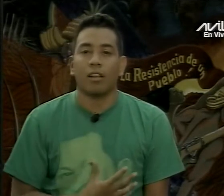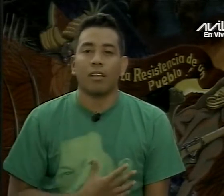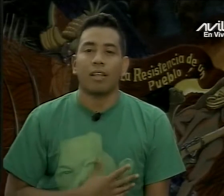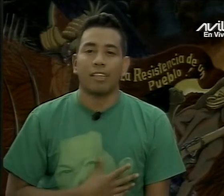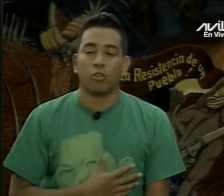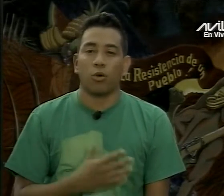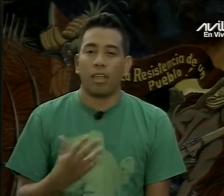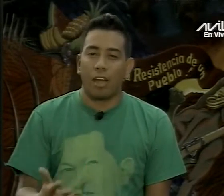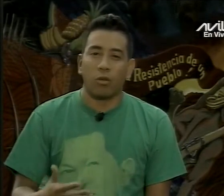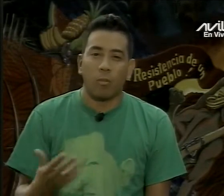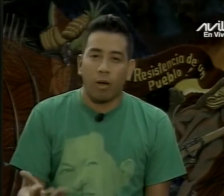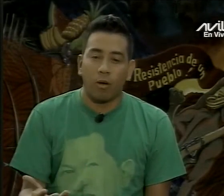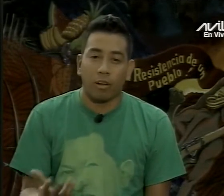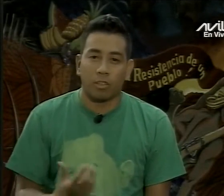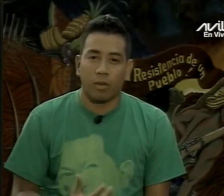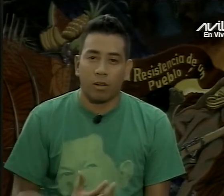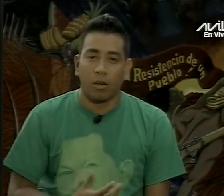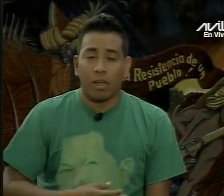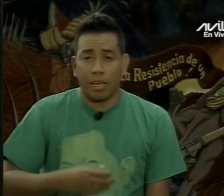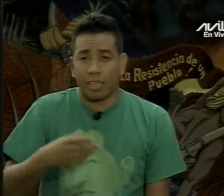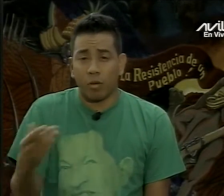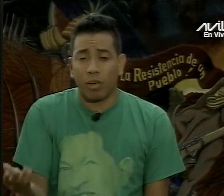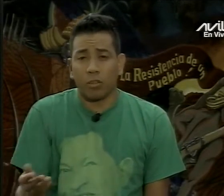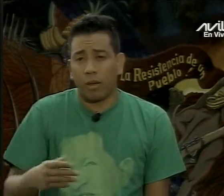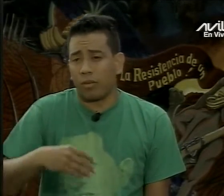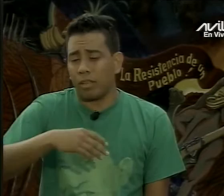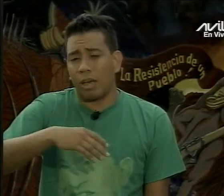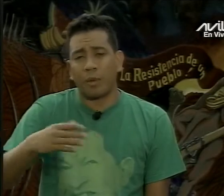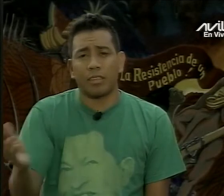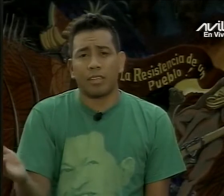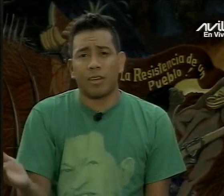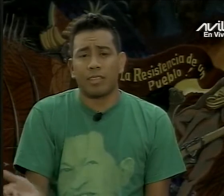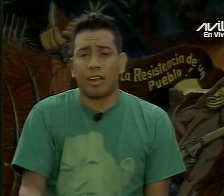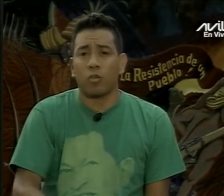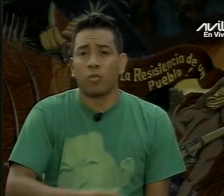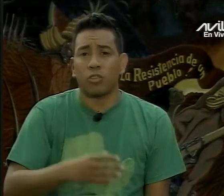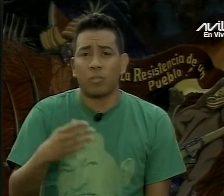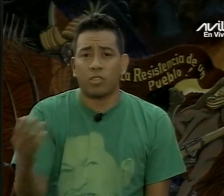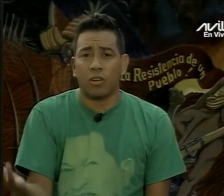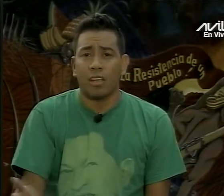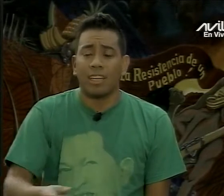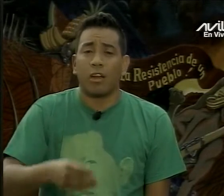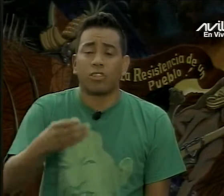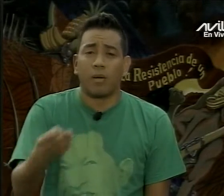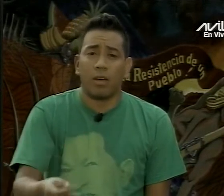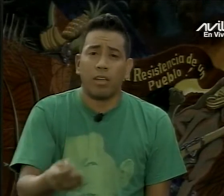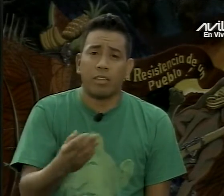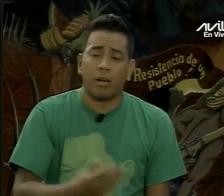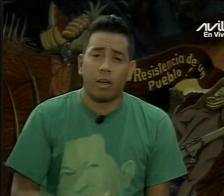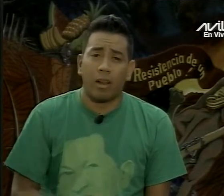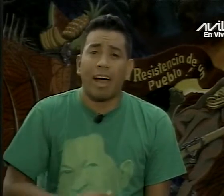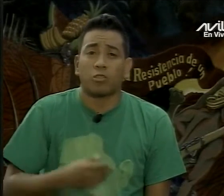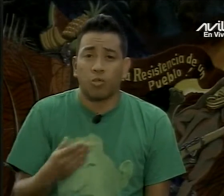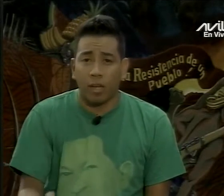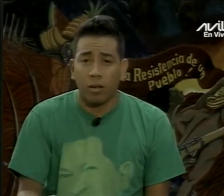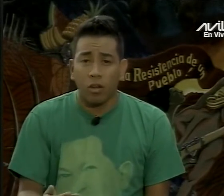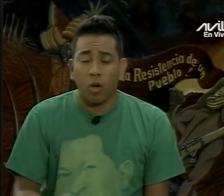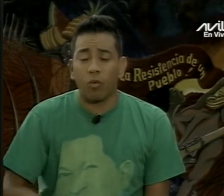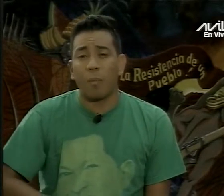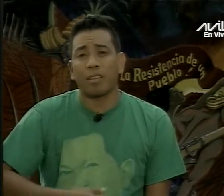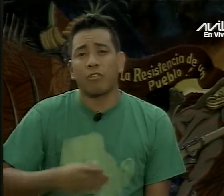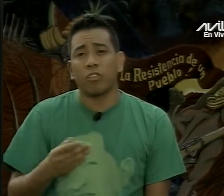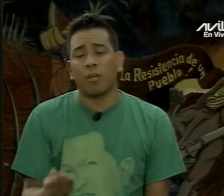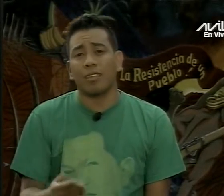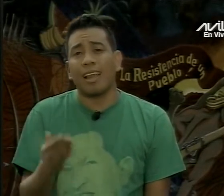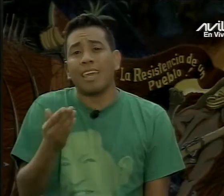derecho de los ciudadanos, del pueblo, recibirlo. En este momento, bueno, a partir de Chávez se crearon un montón de misiones que los trabajadores y trabajadoras asumieron